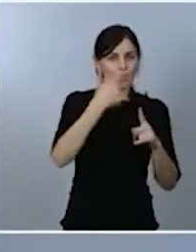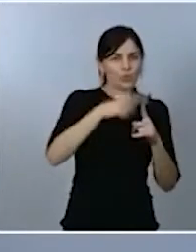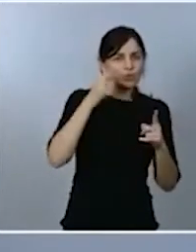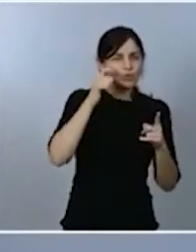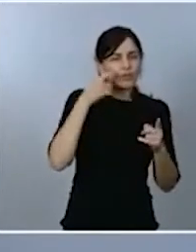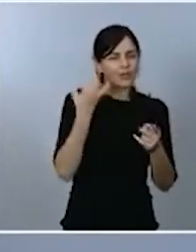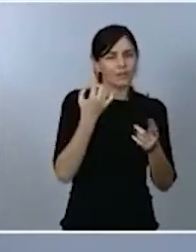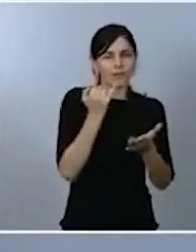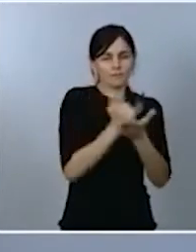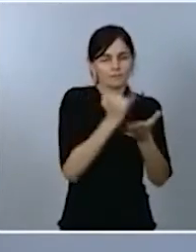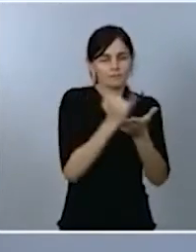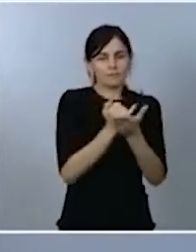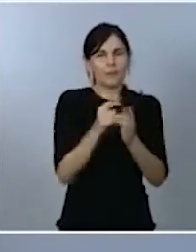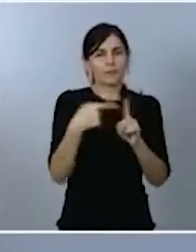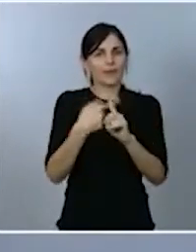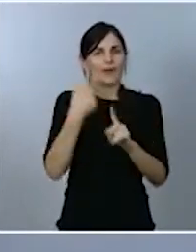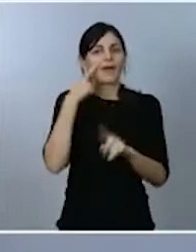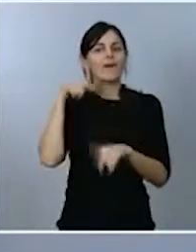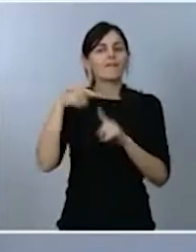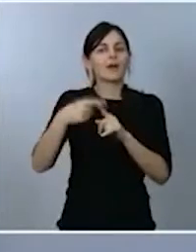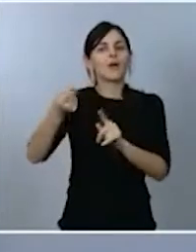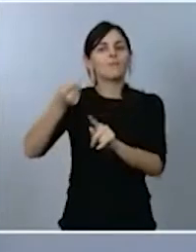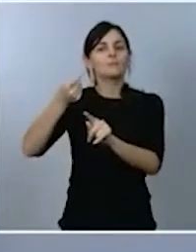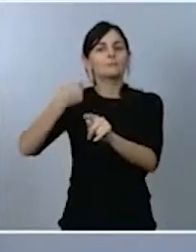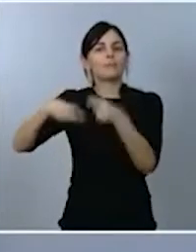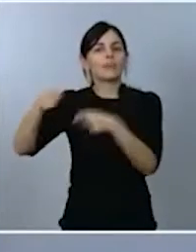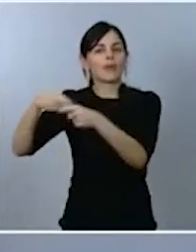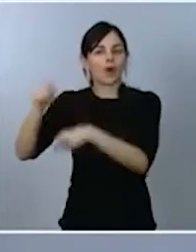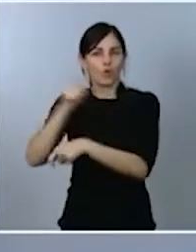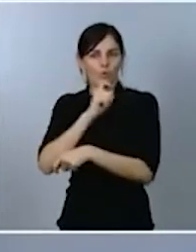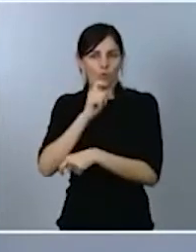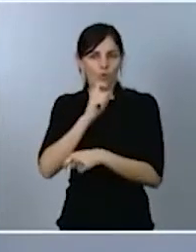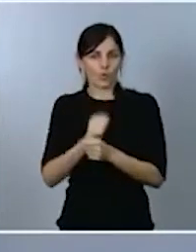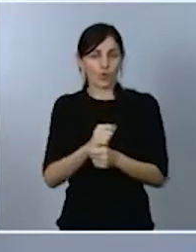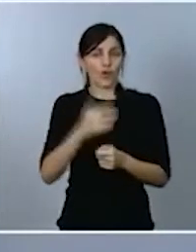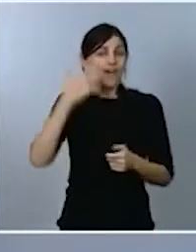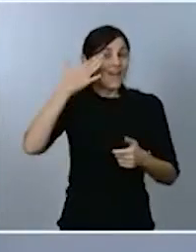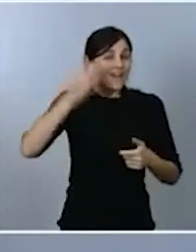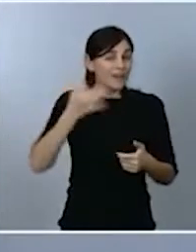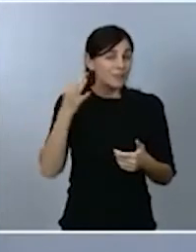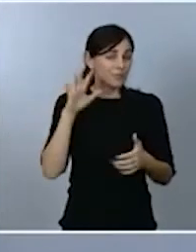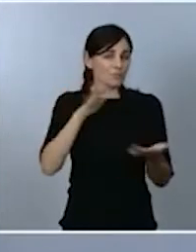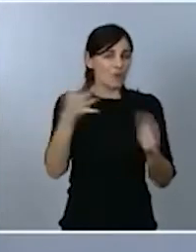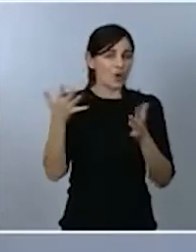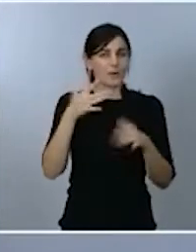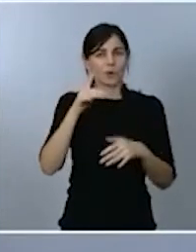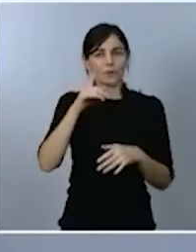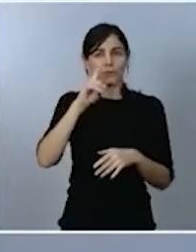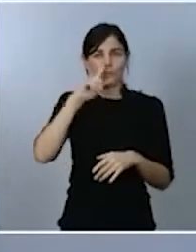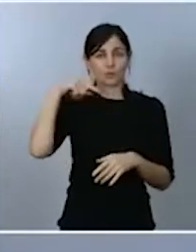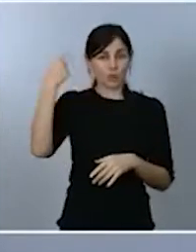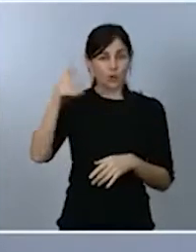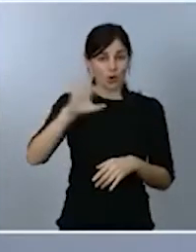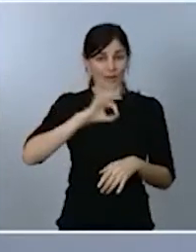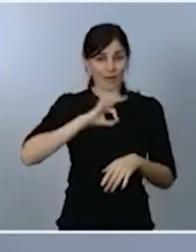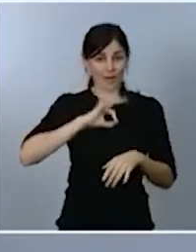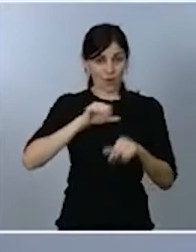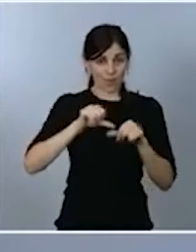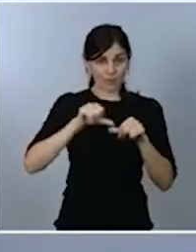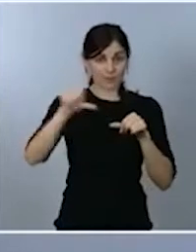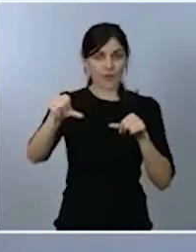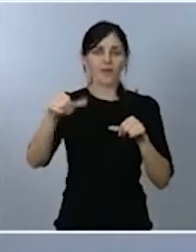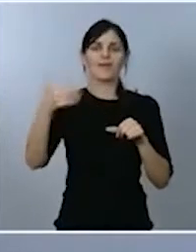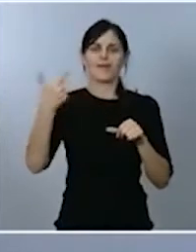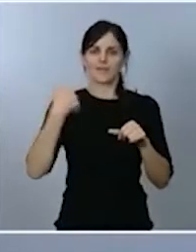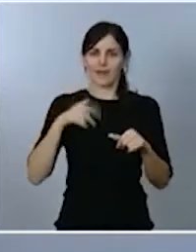Creemos que, partir del mes de enero de este año, probablemente empecemos a ver ensayos clínicos de